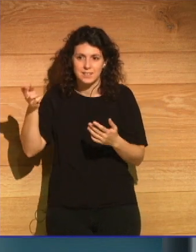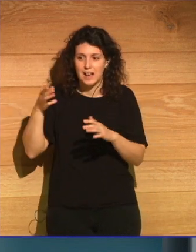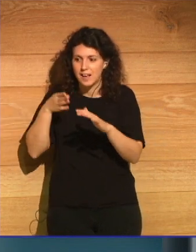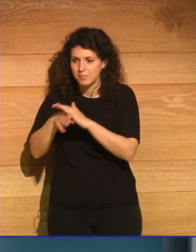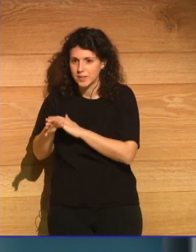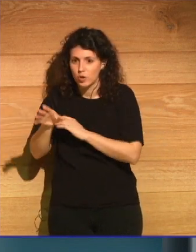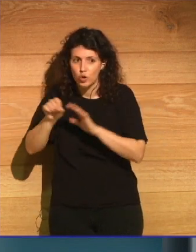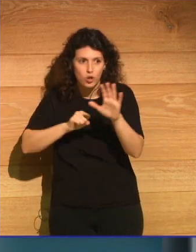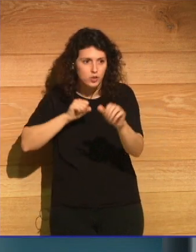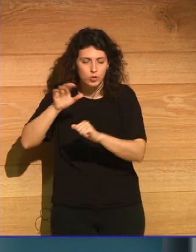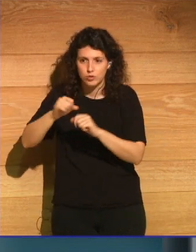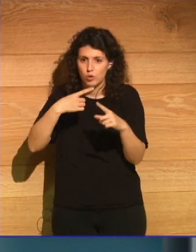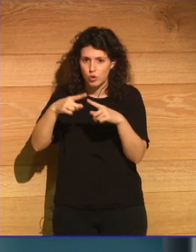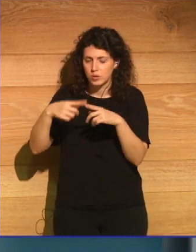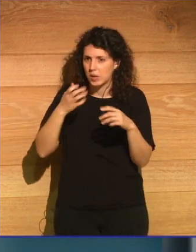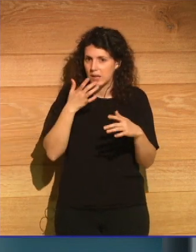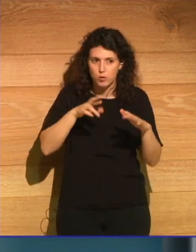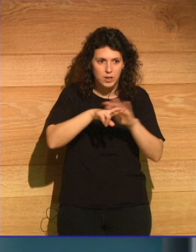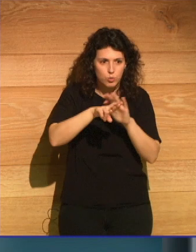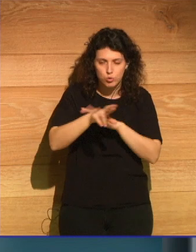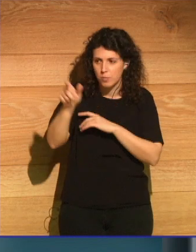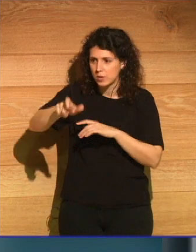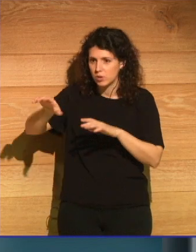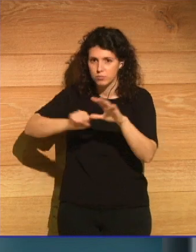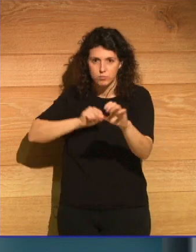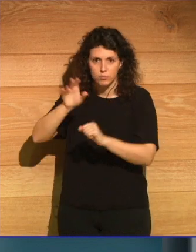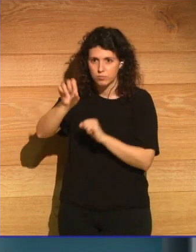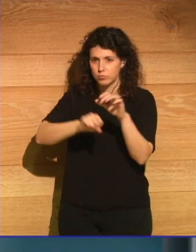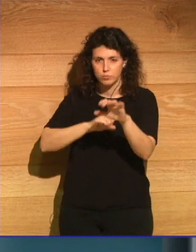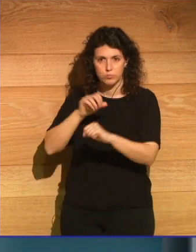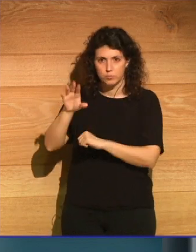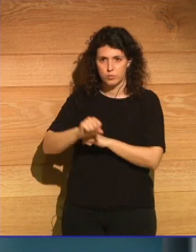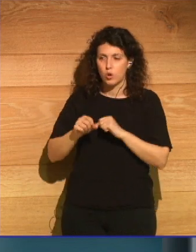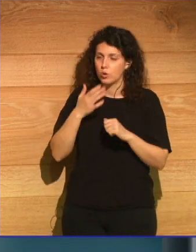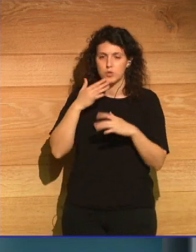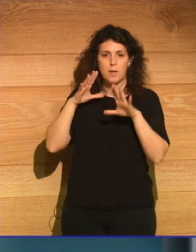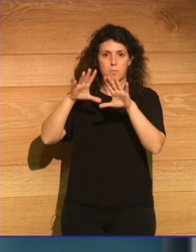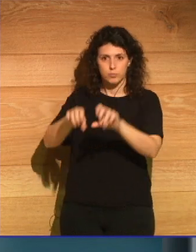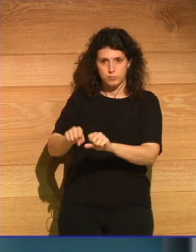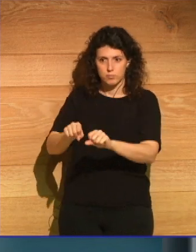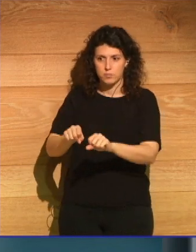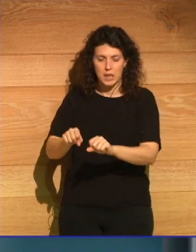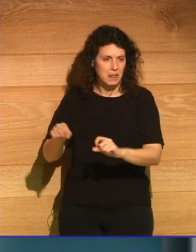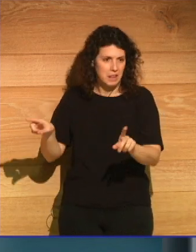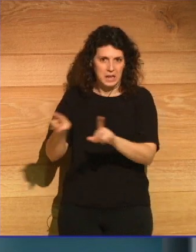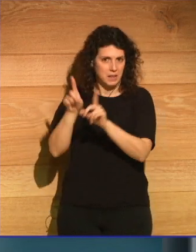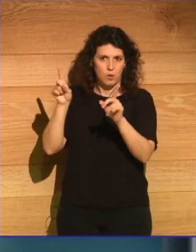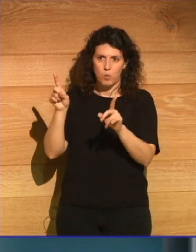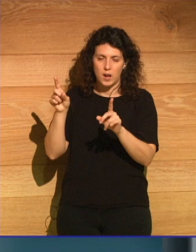lo que querían, recursos, personas, sin ningún tipo de miramiento,